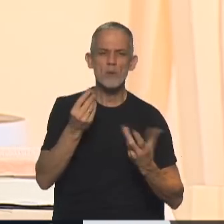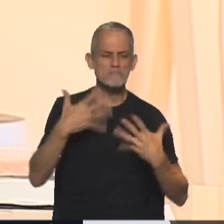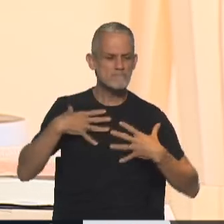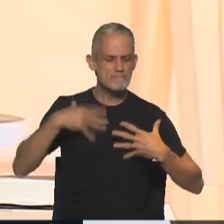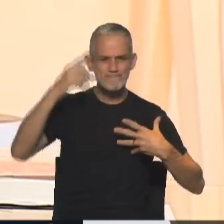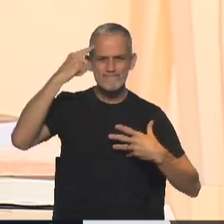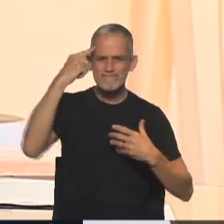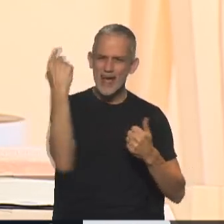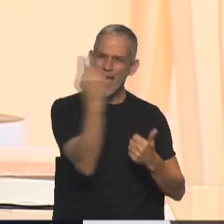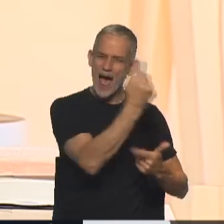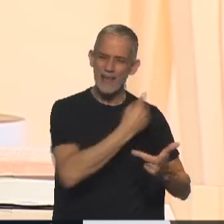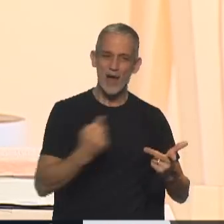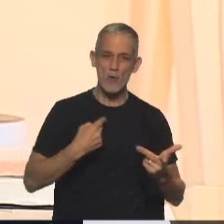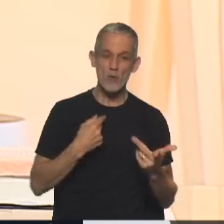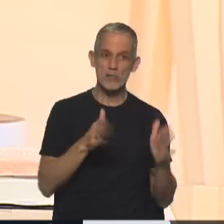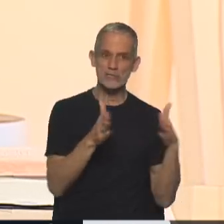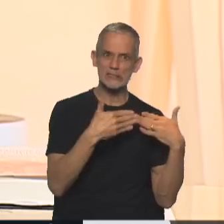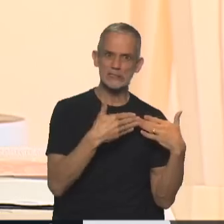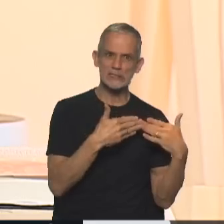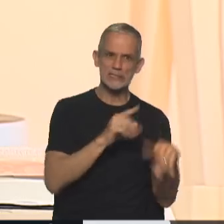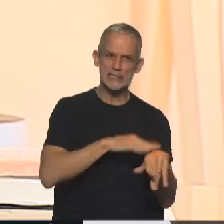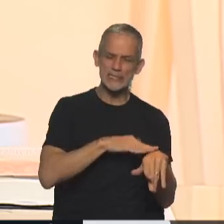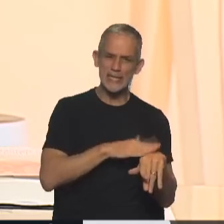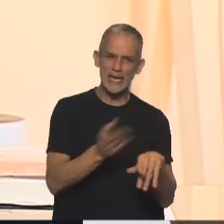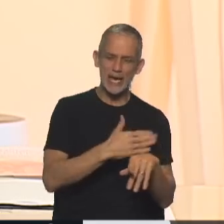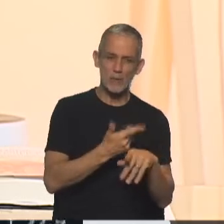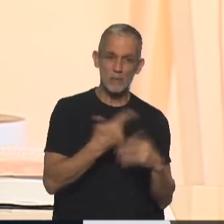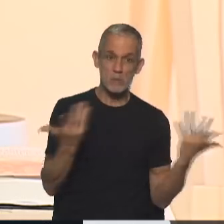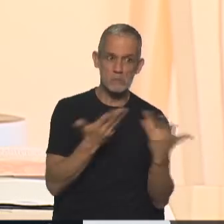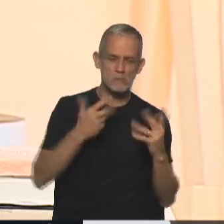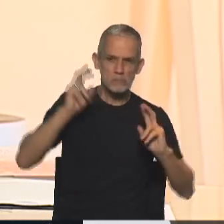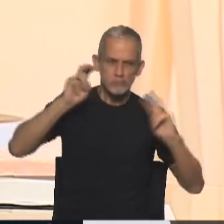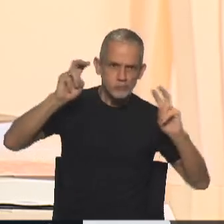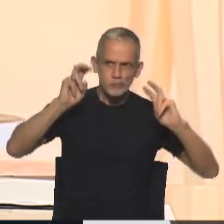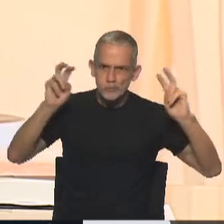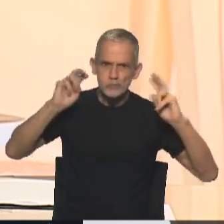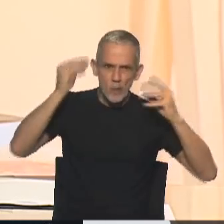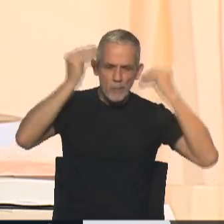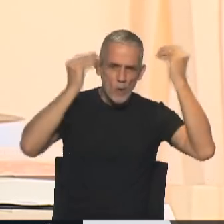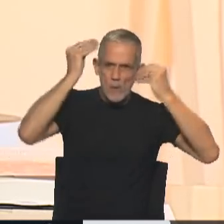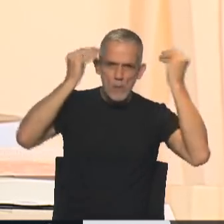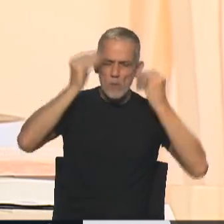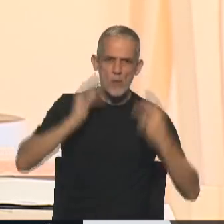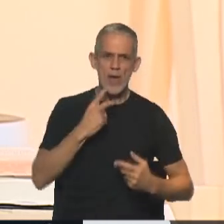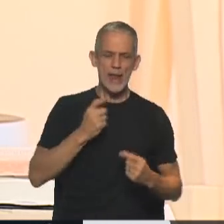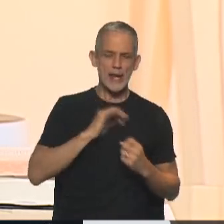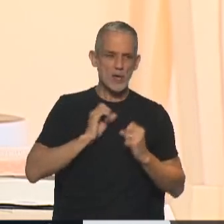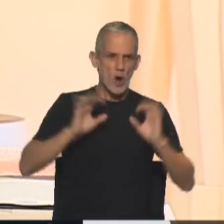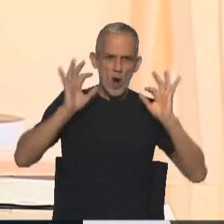subjetividad haber estado todo este tiempo en un estado de alerta, donde toda nuestra energía